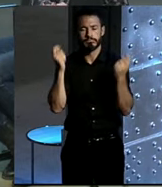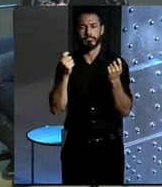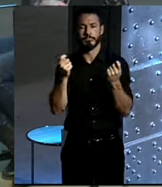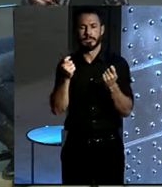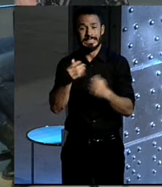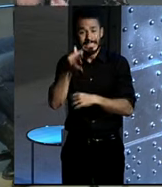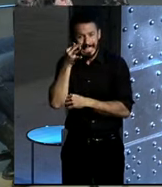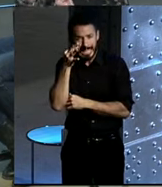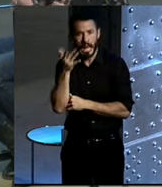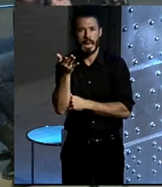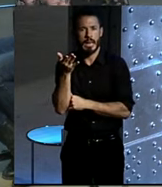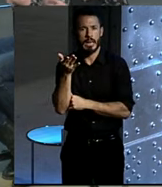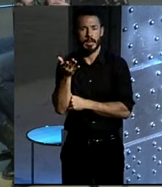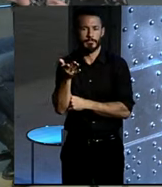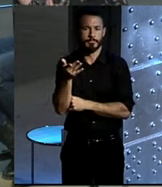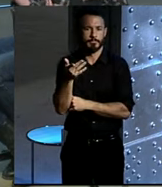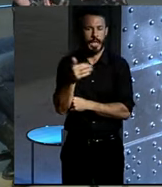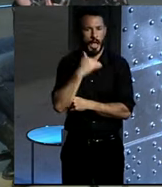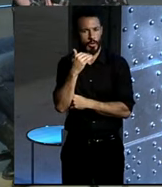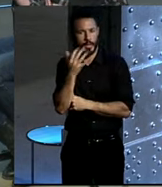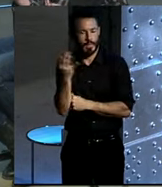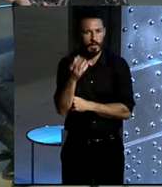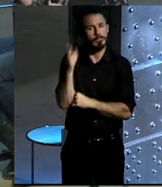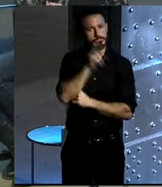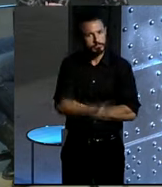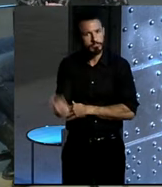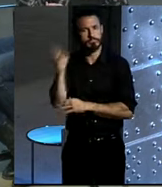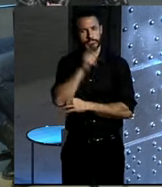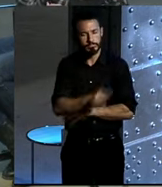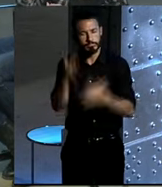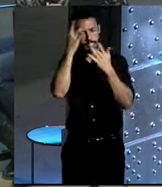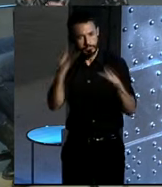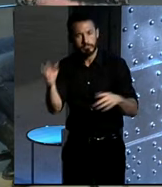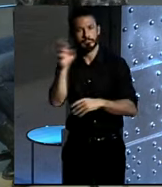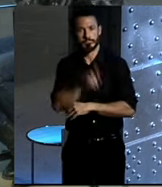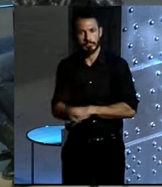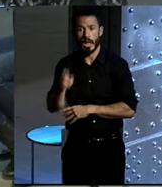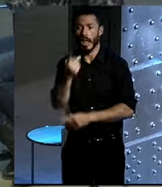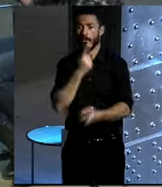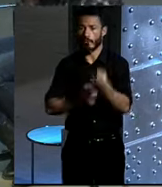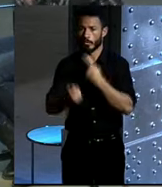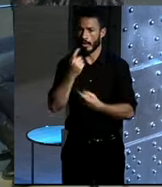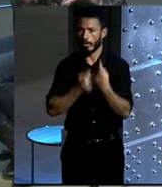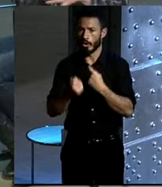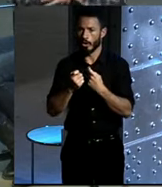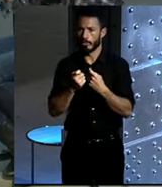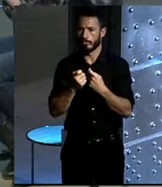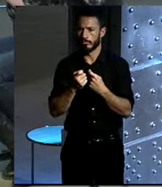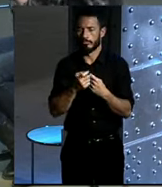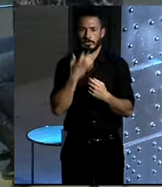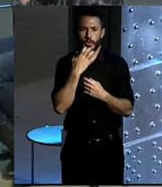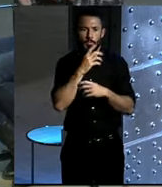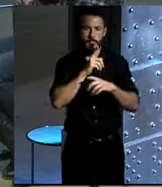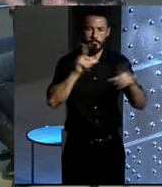realidad es algo que debería reiterarse constantemente, la información debería estar en distintos sitios, en la televisión, en